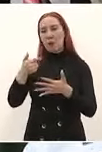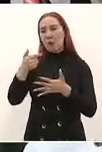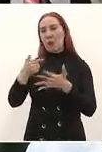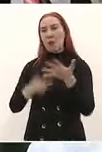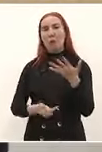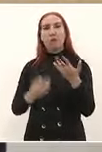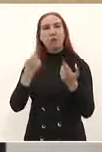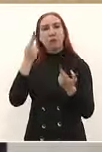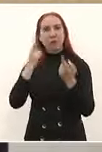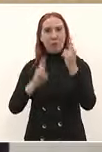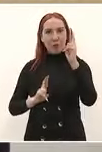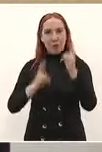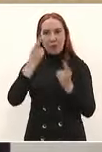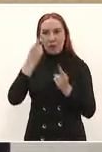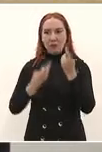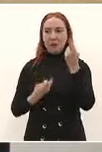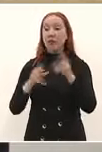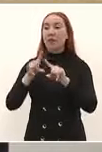revolución